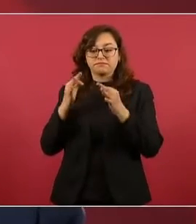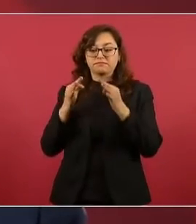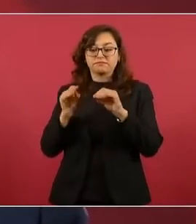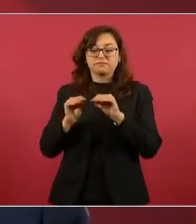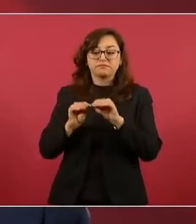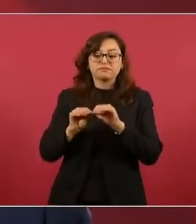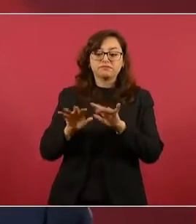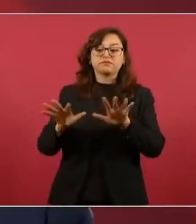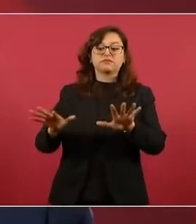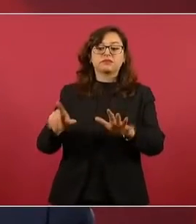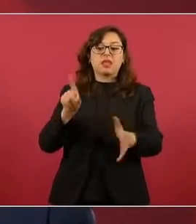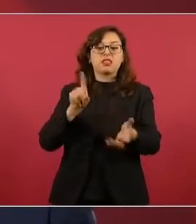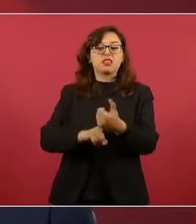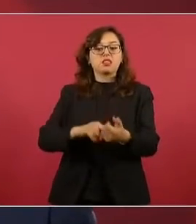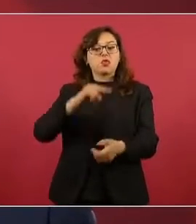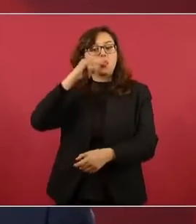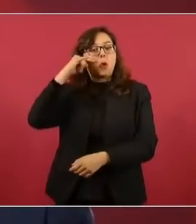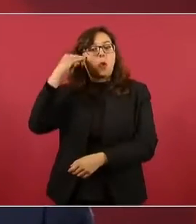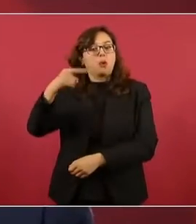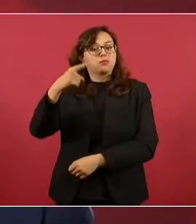subliminales.